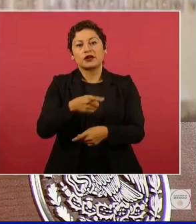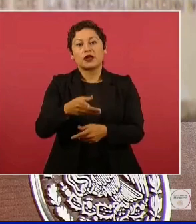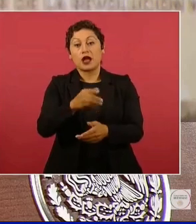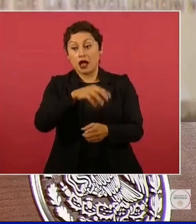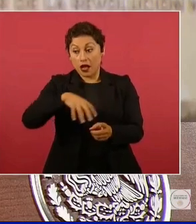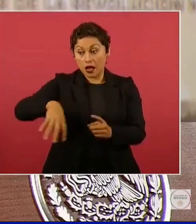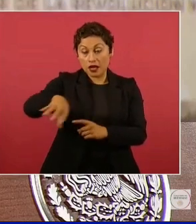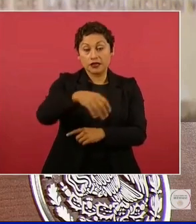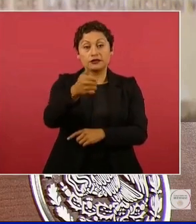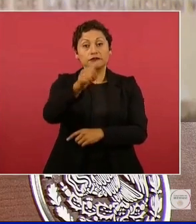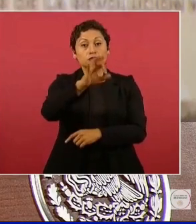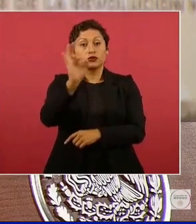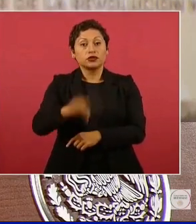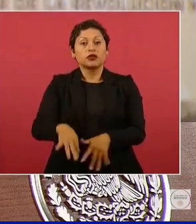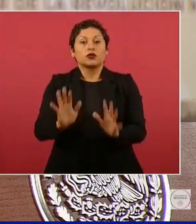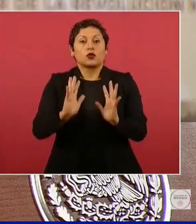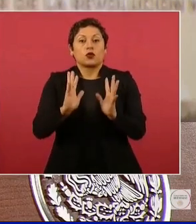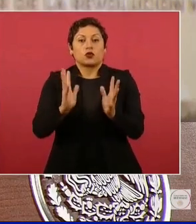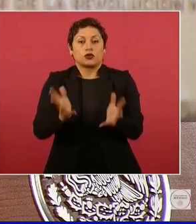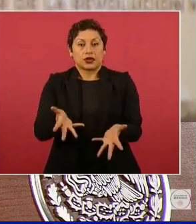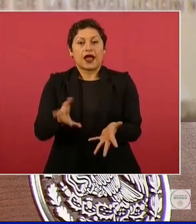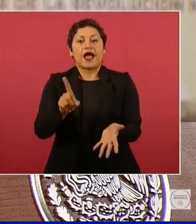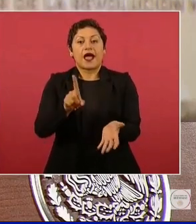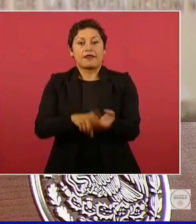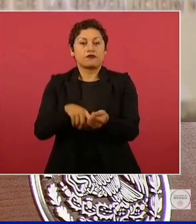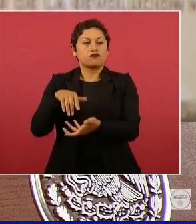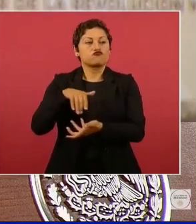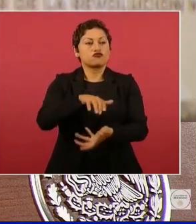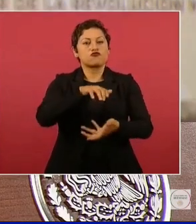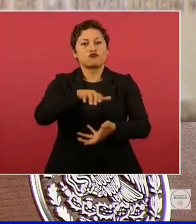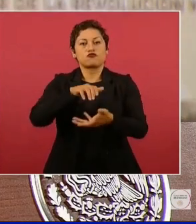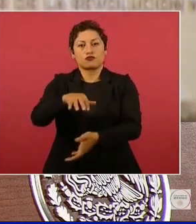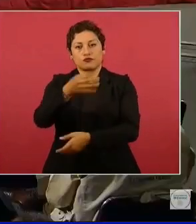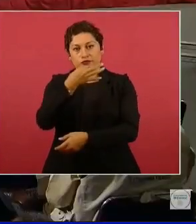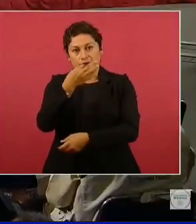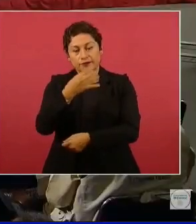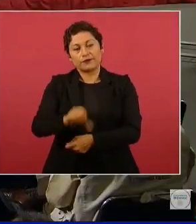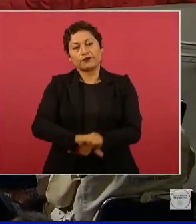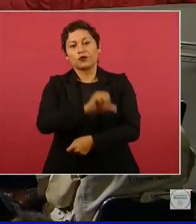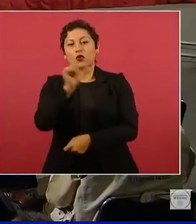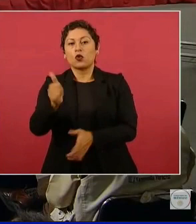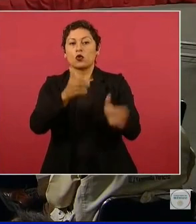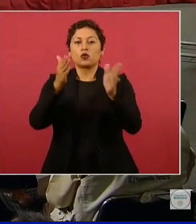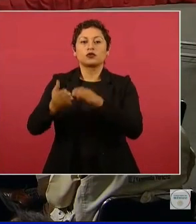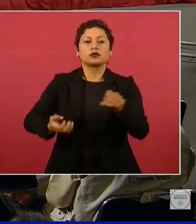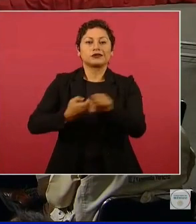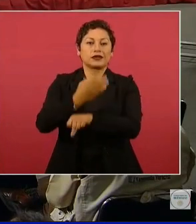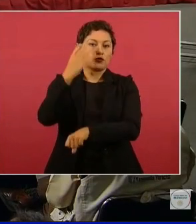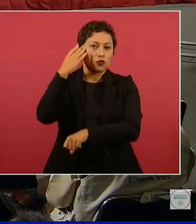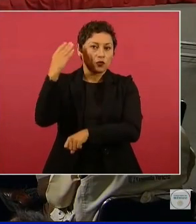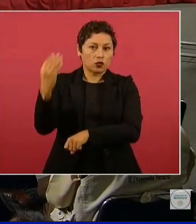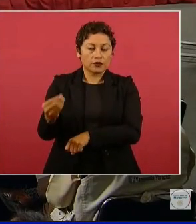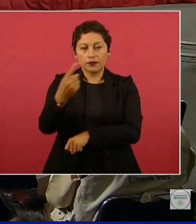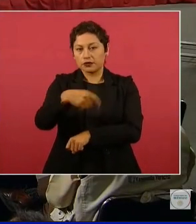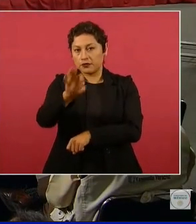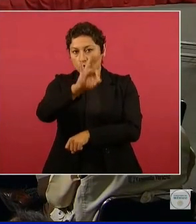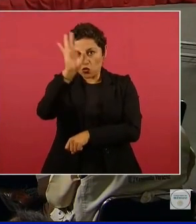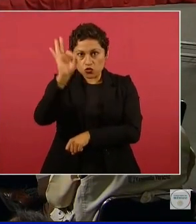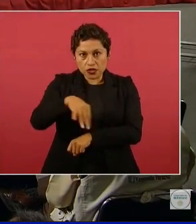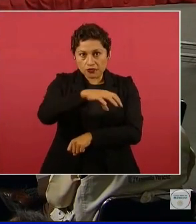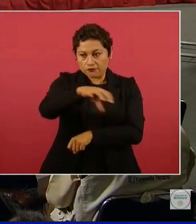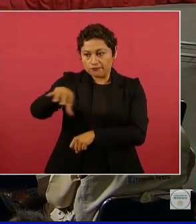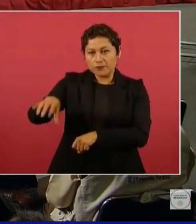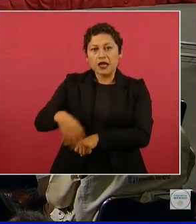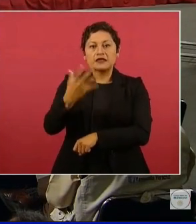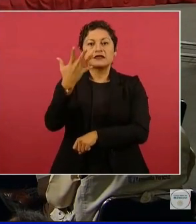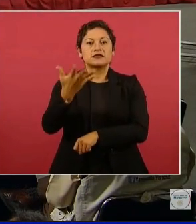los sistemas de administración de insumos. Y finalmente Colima, con presencia en el 100 por ciento de las unidades de cinco